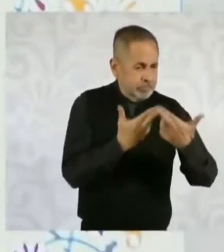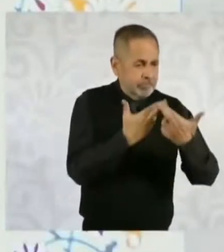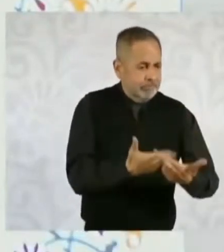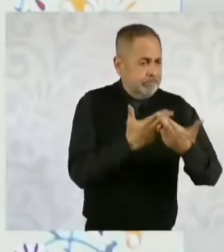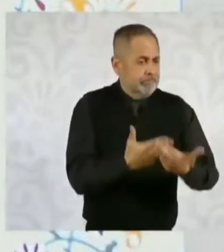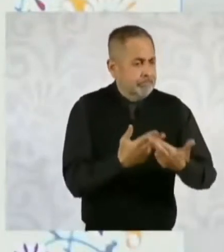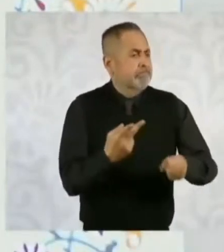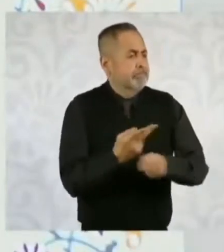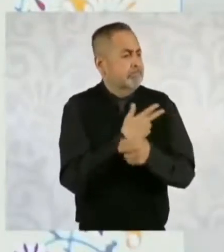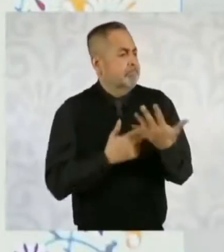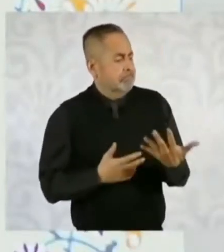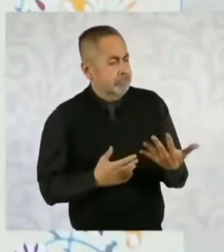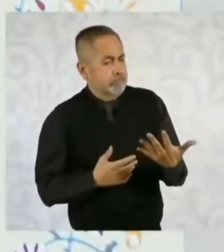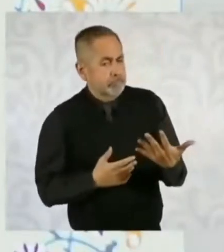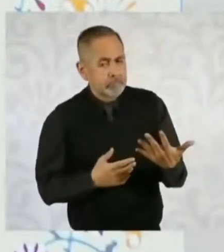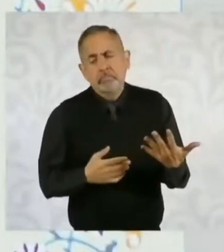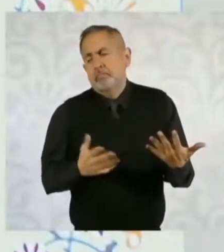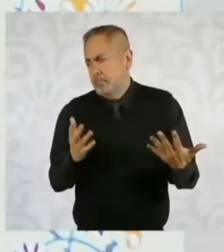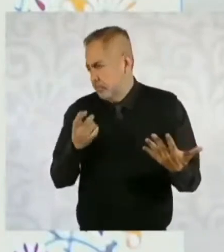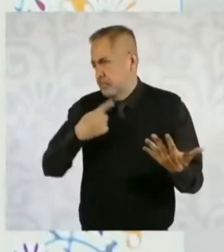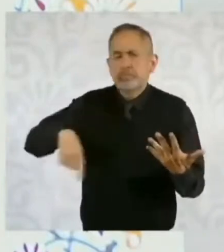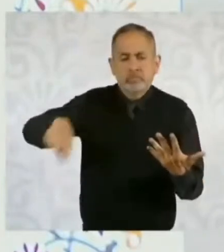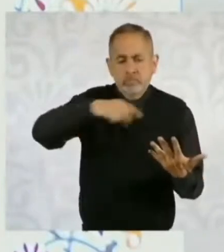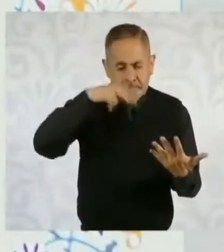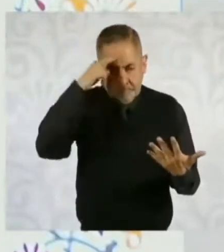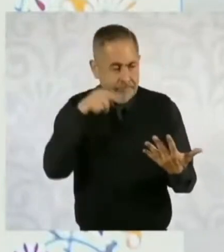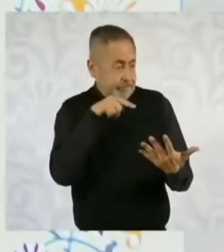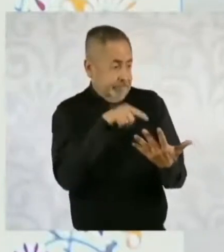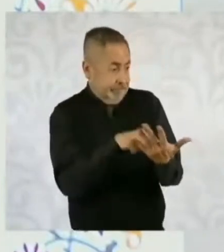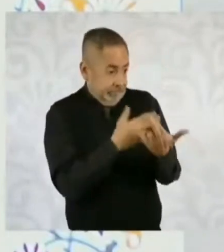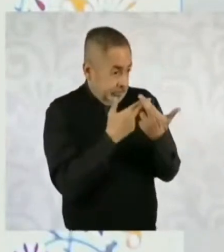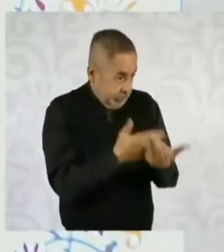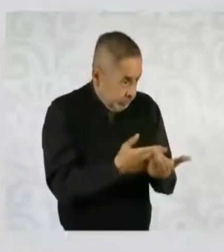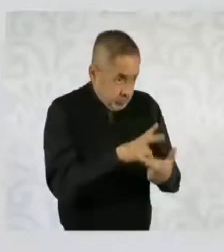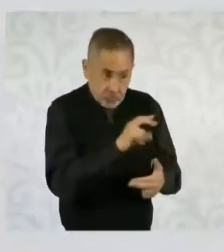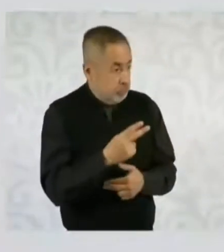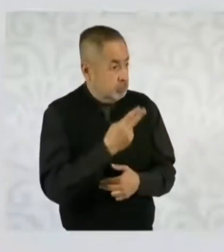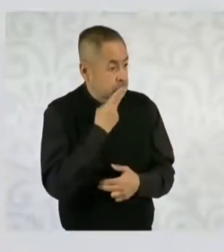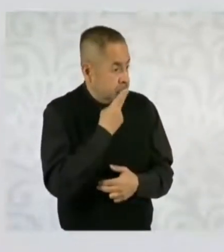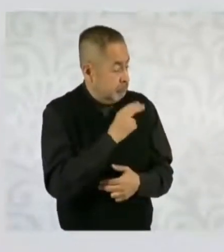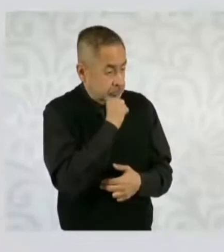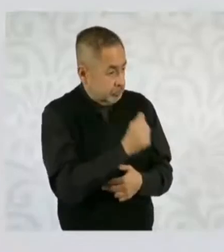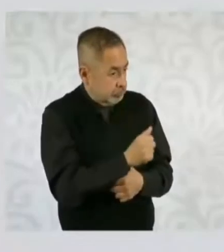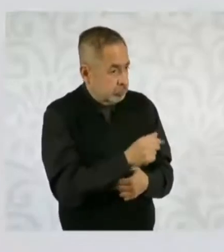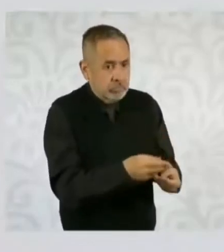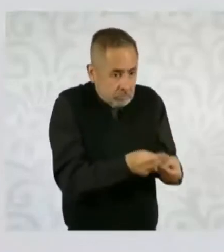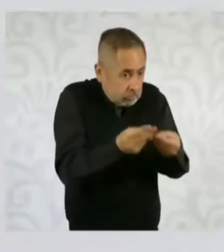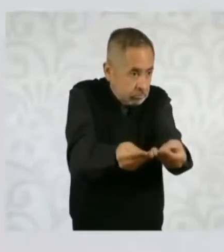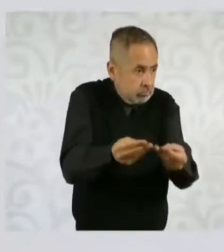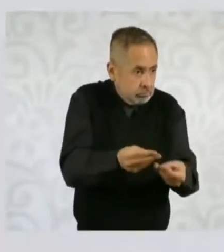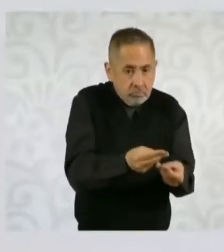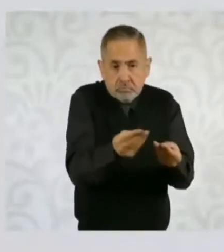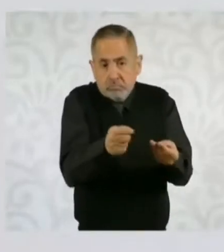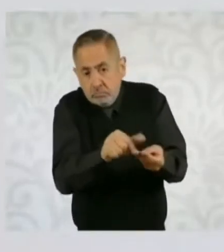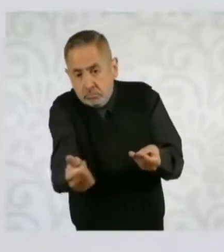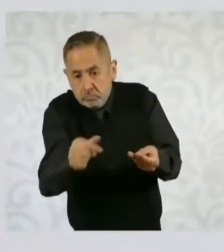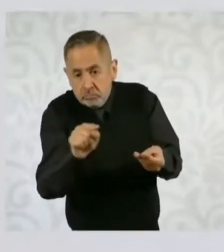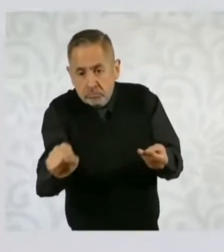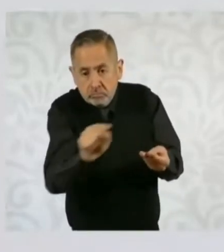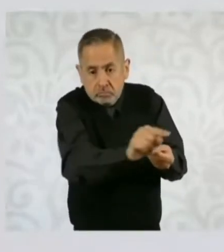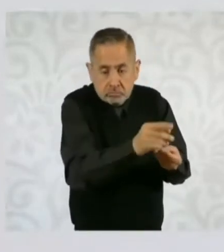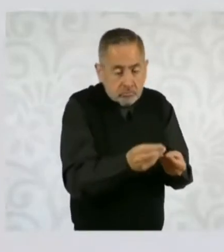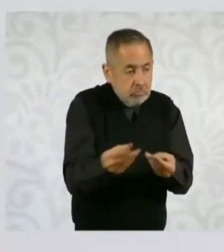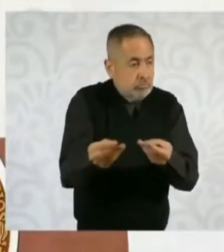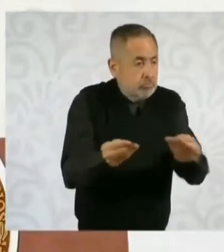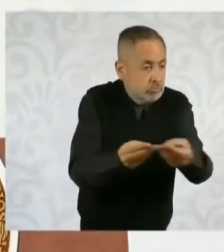Lo que nosotros queremos y creo que todo México quiere es que esos cinco sean utilizados o para más distritos de riego